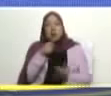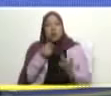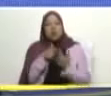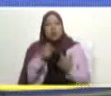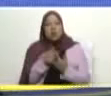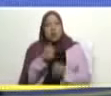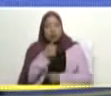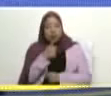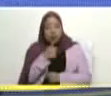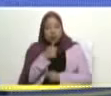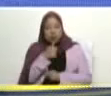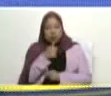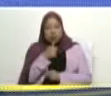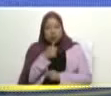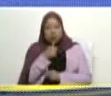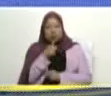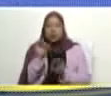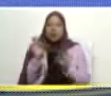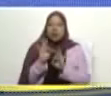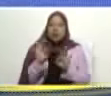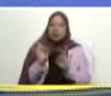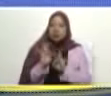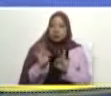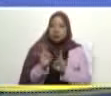nosotros? a nadie